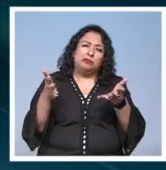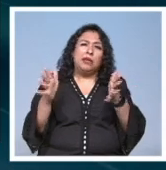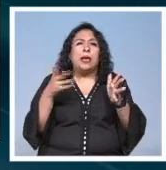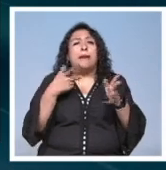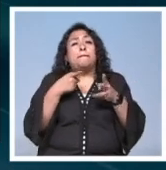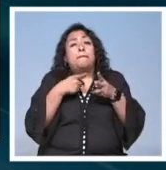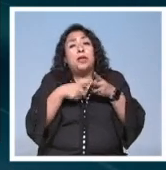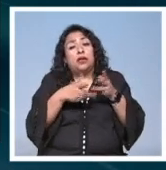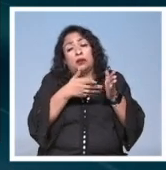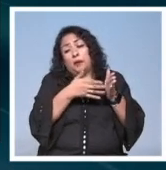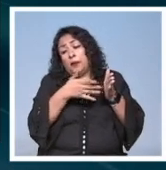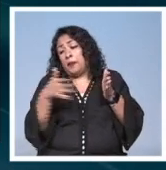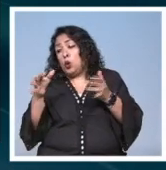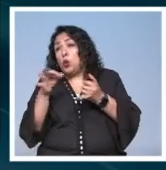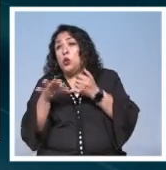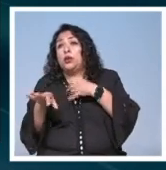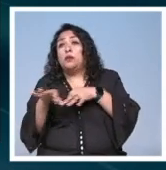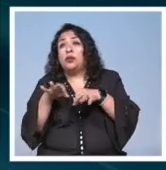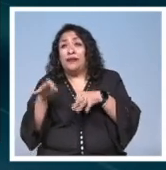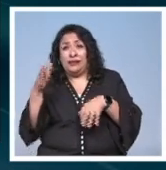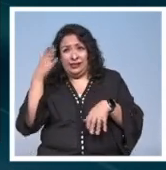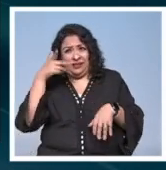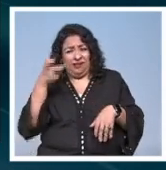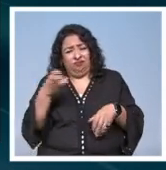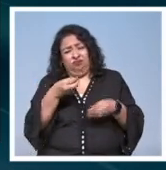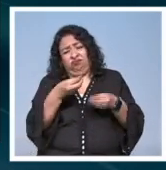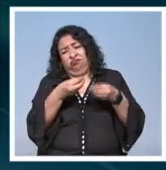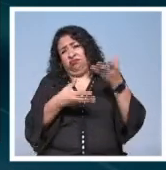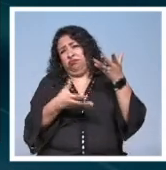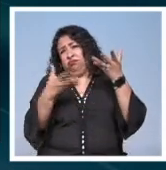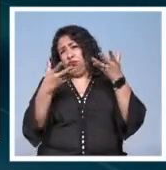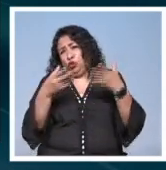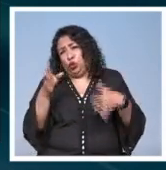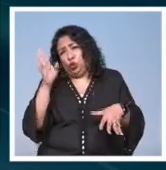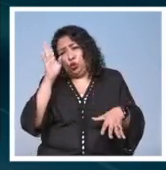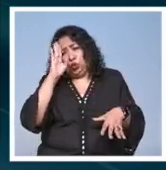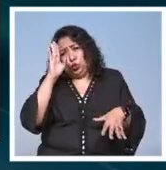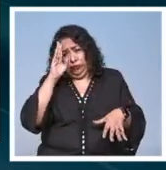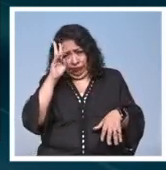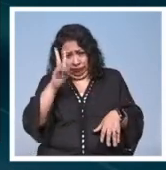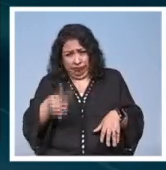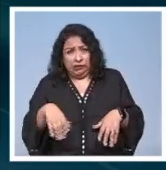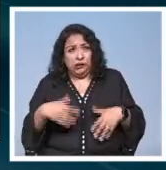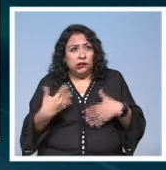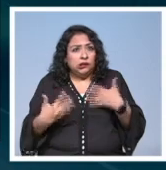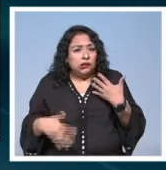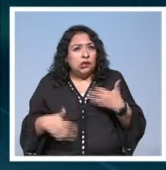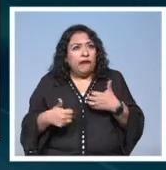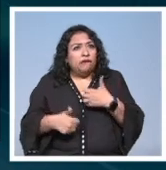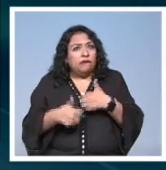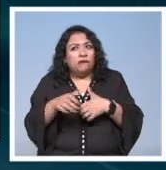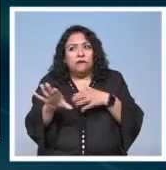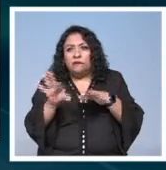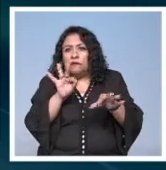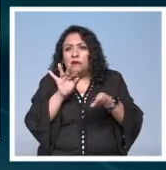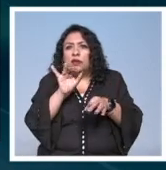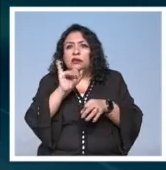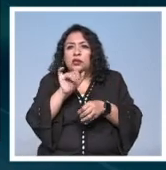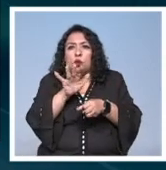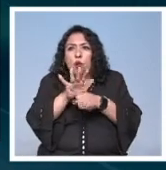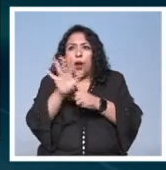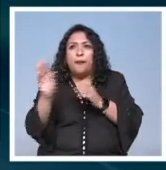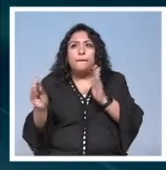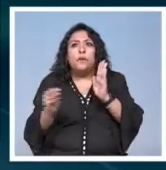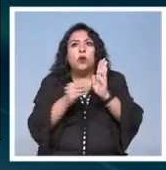inicios hasta los últimos trabajos sabiendo que él tiene una cobertura inmensa o sea de verdad que también fue un reto ver qué sí se escogía qué se